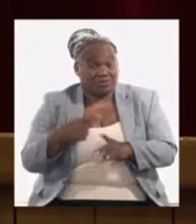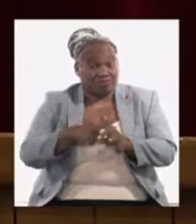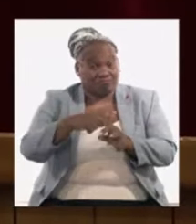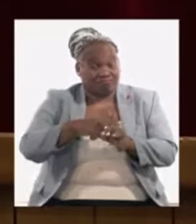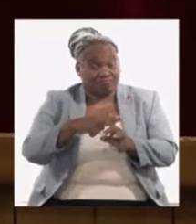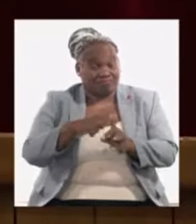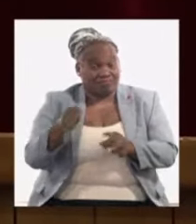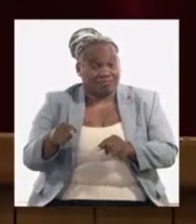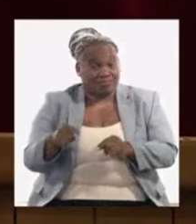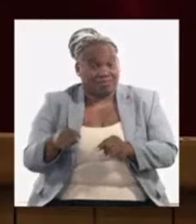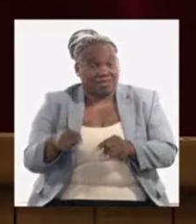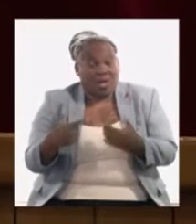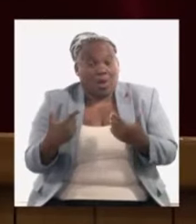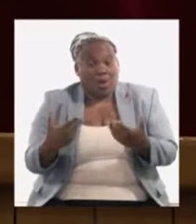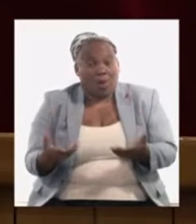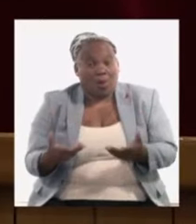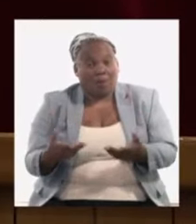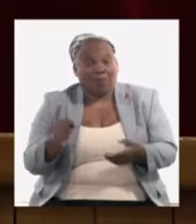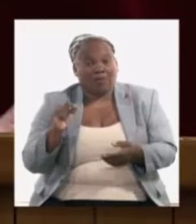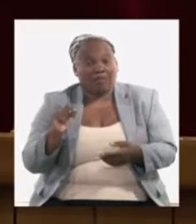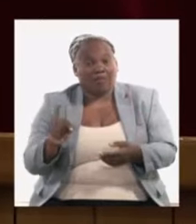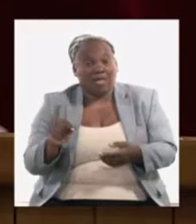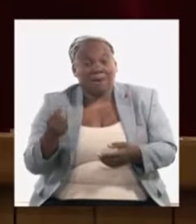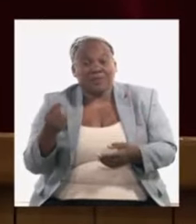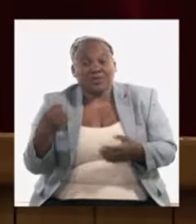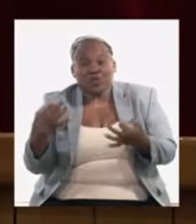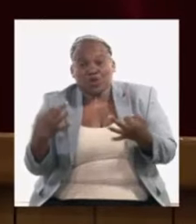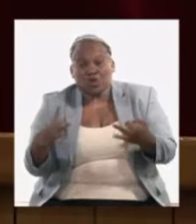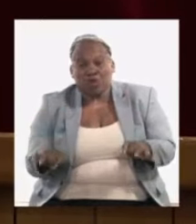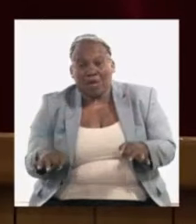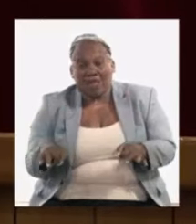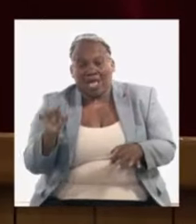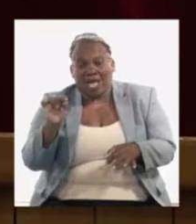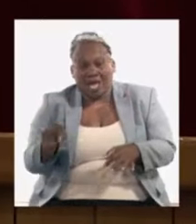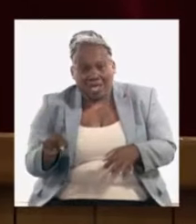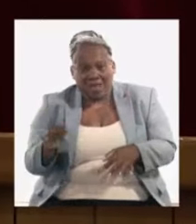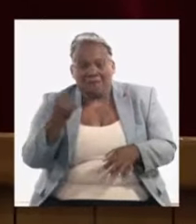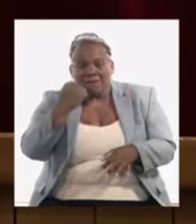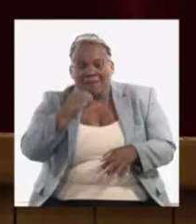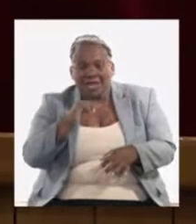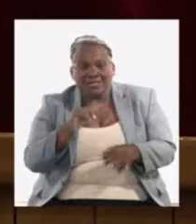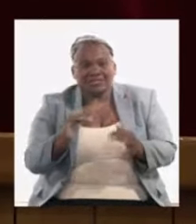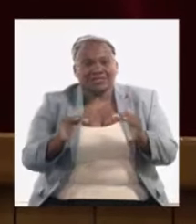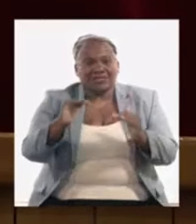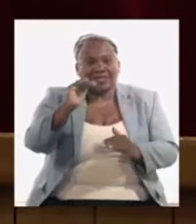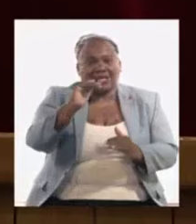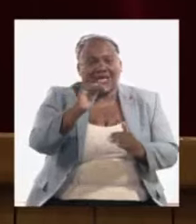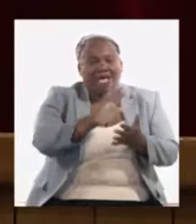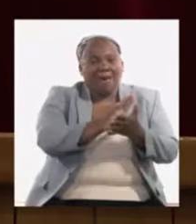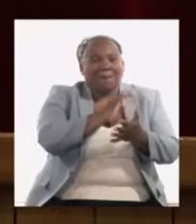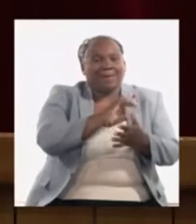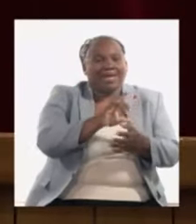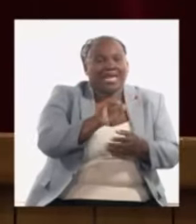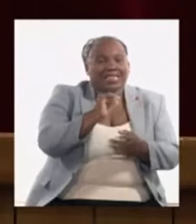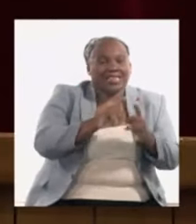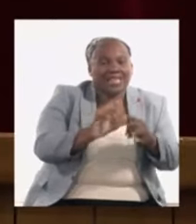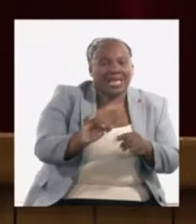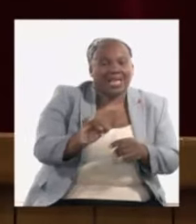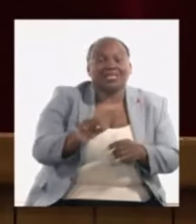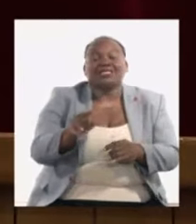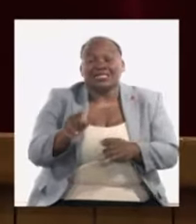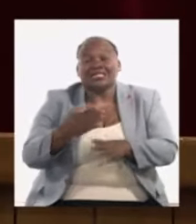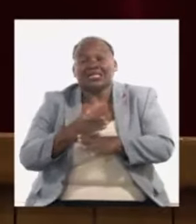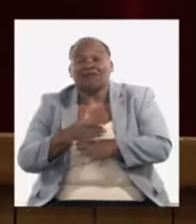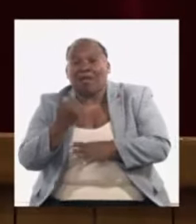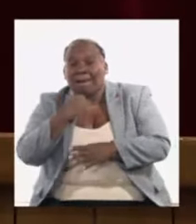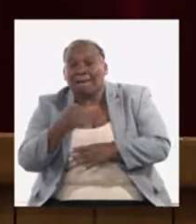se miden la circulación mercantil minorista a precios corrientes y entonces hay más nivel de circulación mercantil minorista pero no significa que hay más oferta de bienes